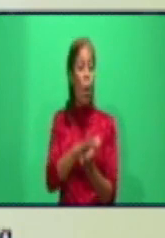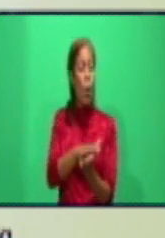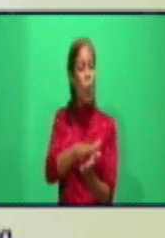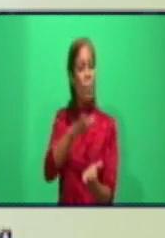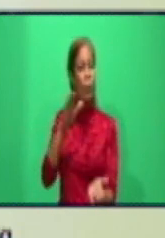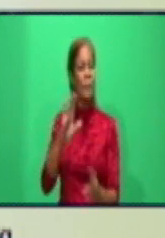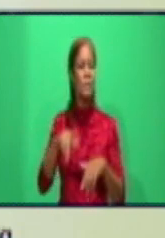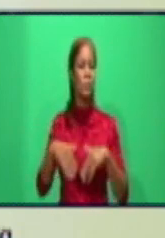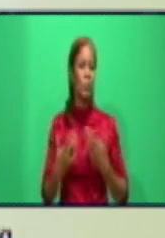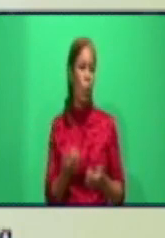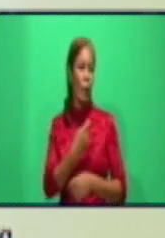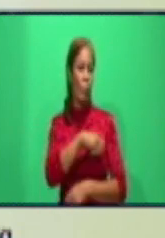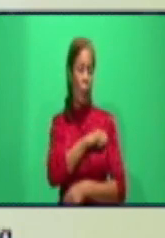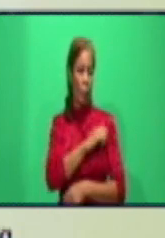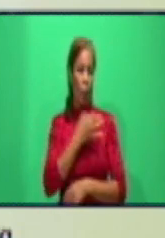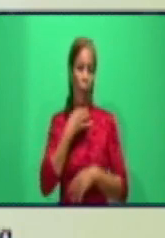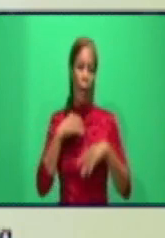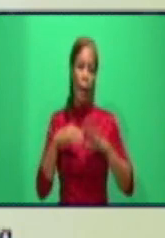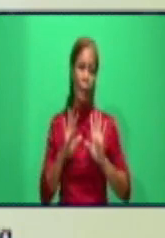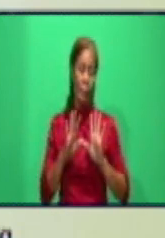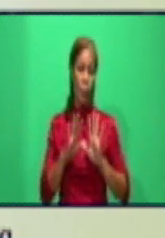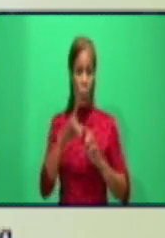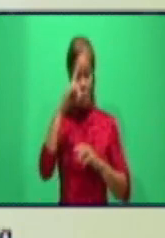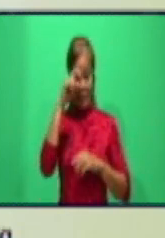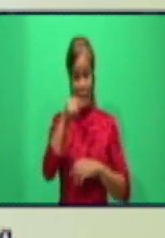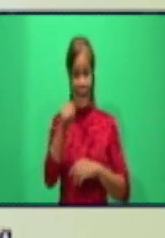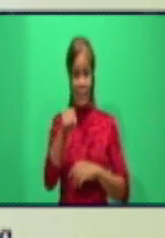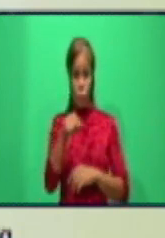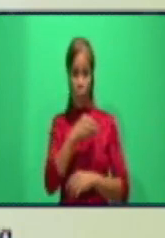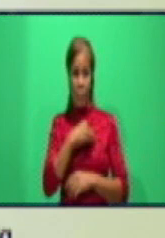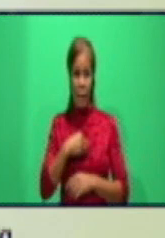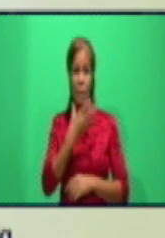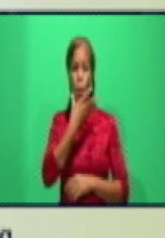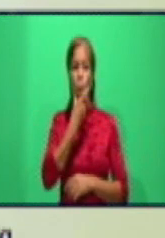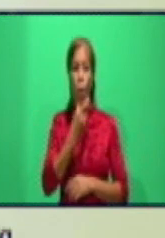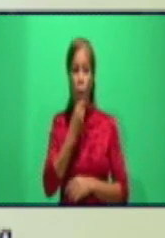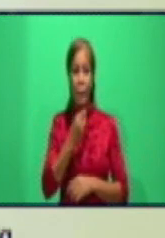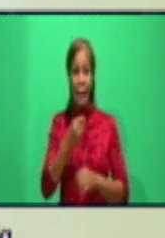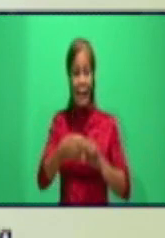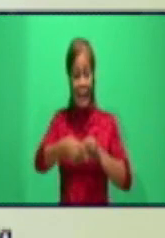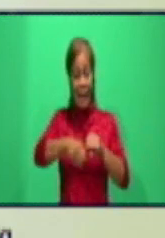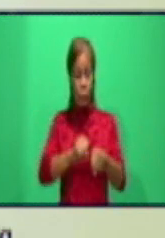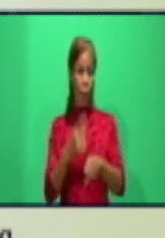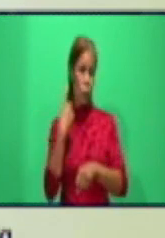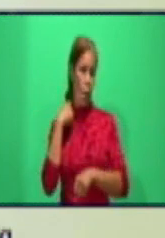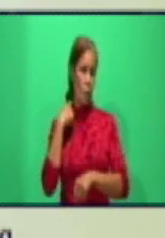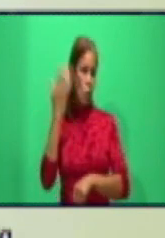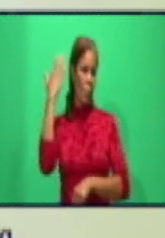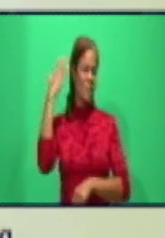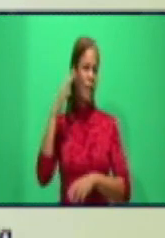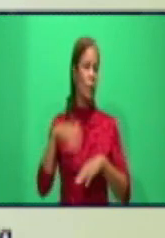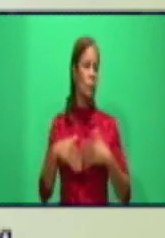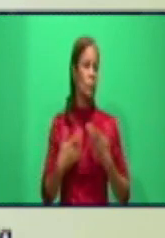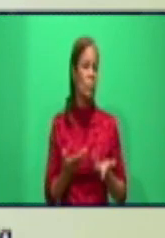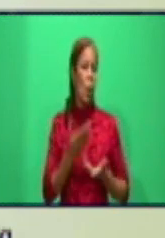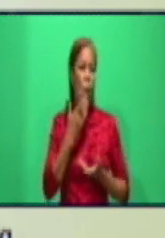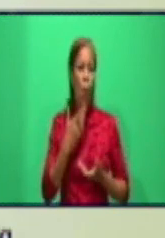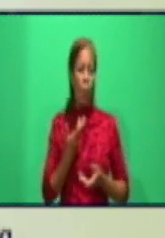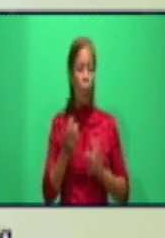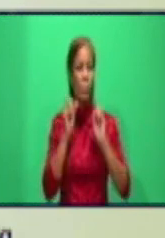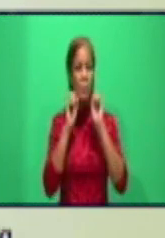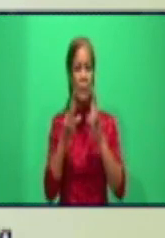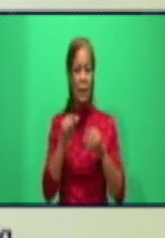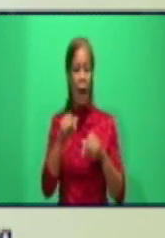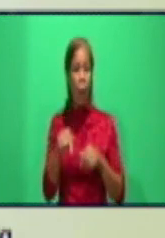médicos no estuvieran graduados el año pasado, yo no sé cómo hubiéramos enfrentado esta etapa ahora. Yo no sé cómo hubiéramos enfrentado quizás los